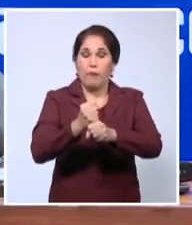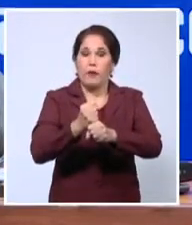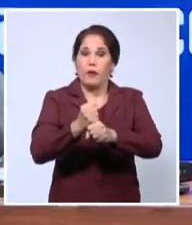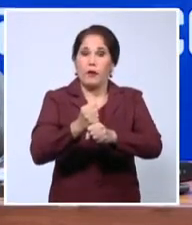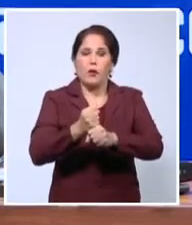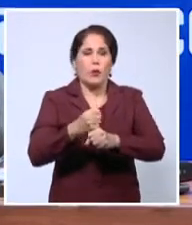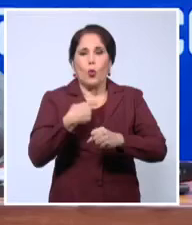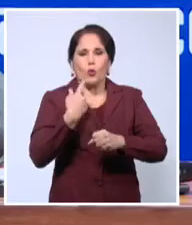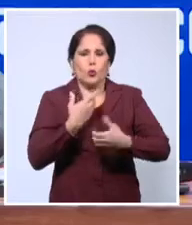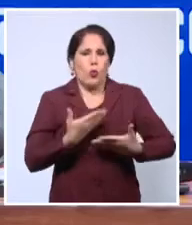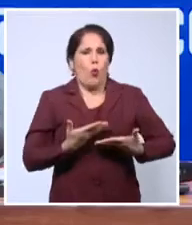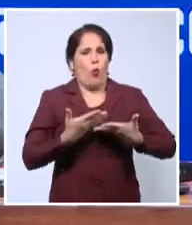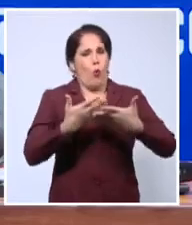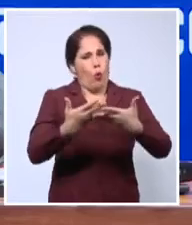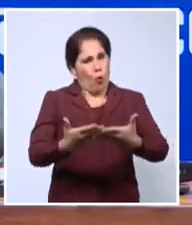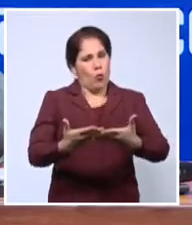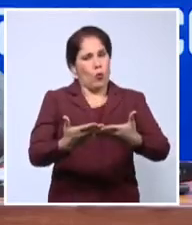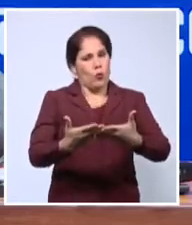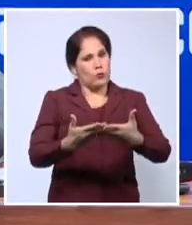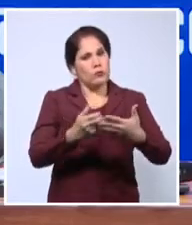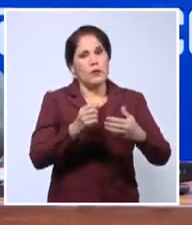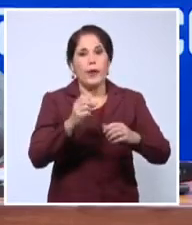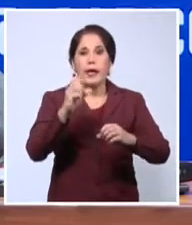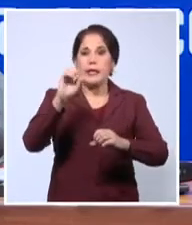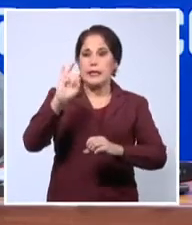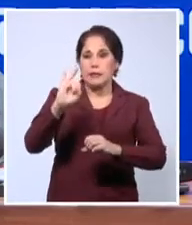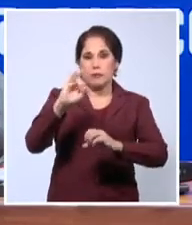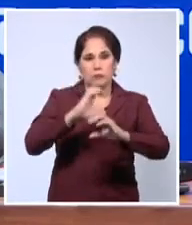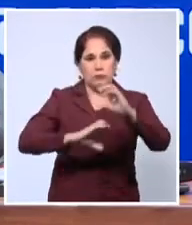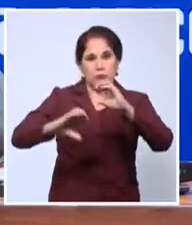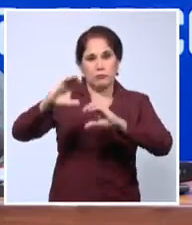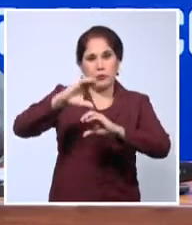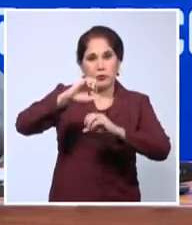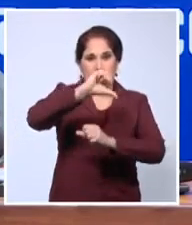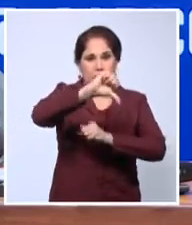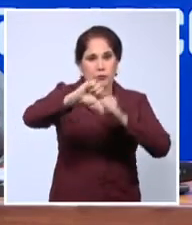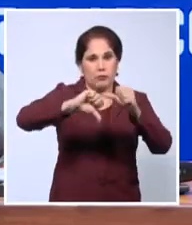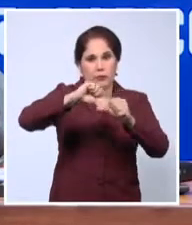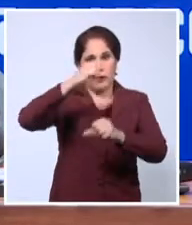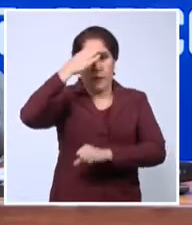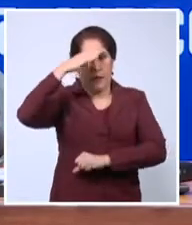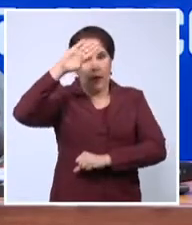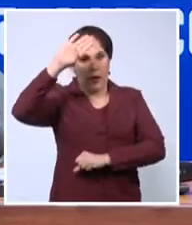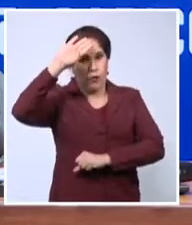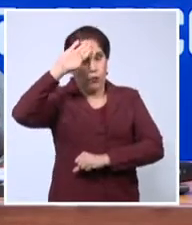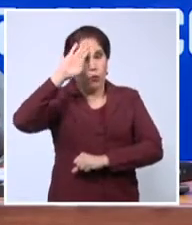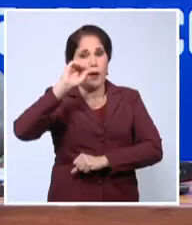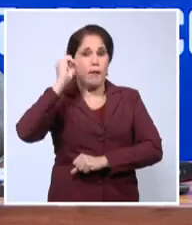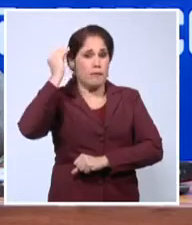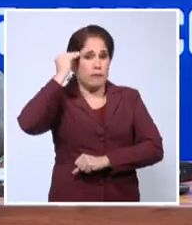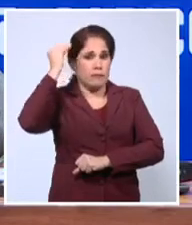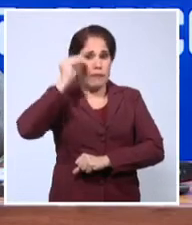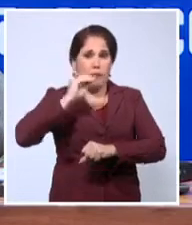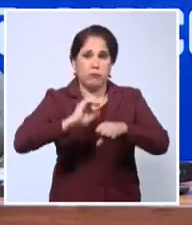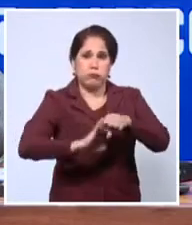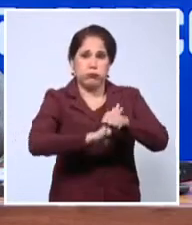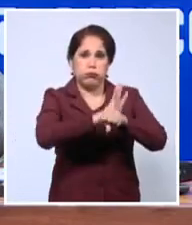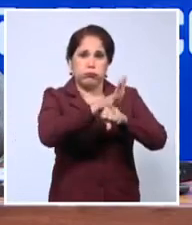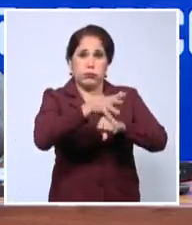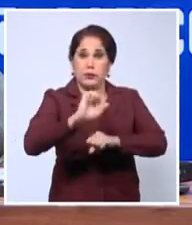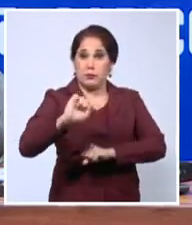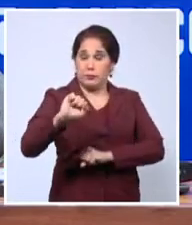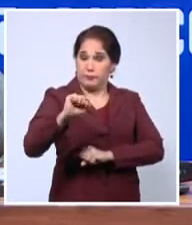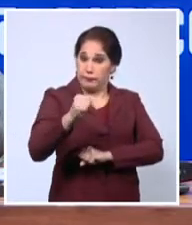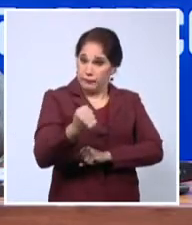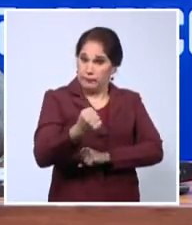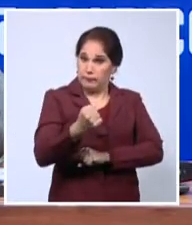auspiciar la séptima cumbre CARICOM-Cuba, que las restricciones impuestas por la pandemia de la COVID-19